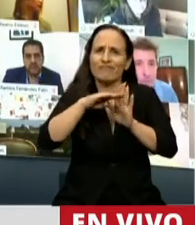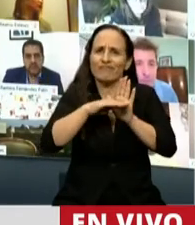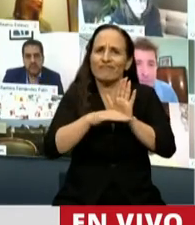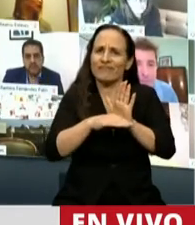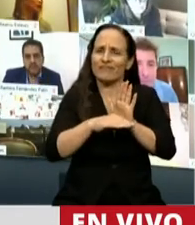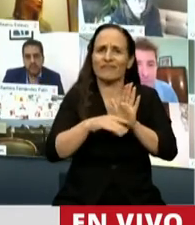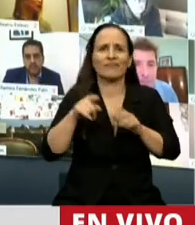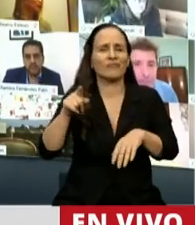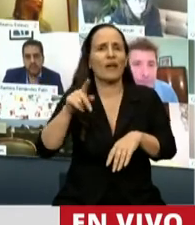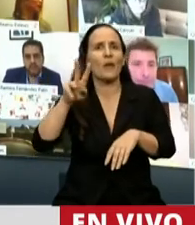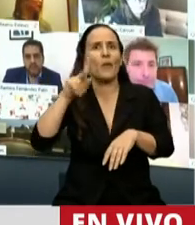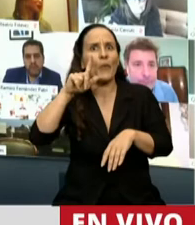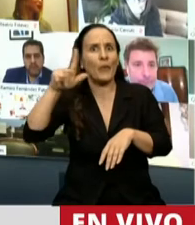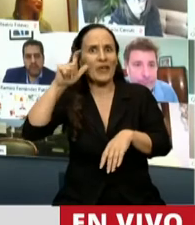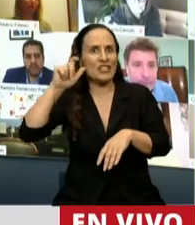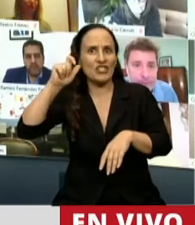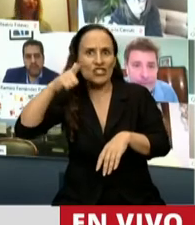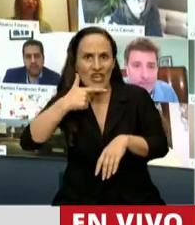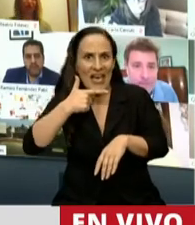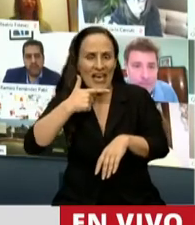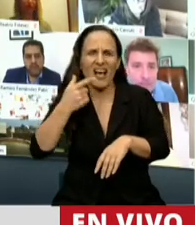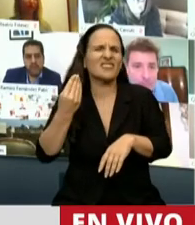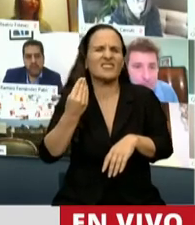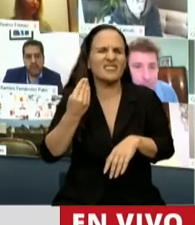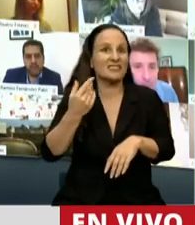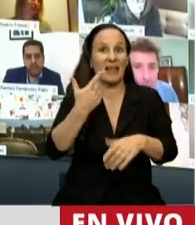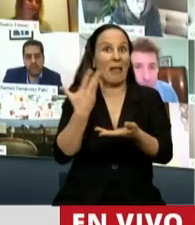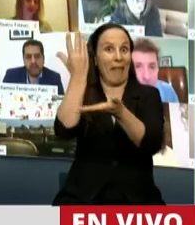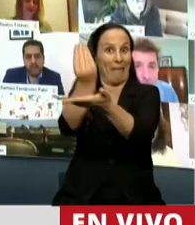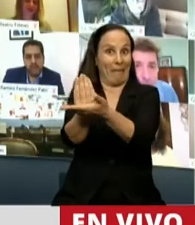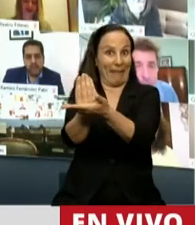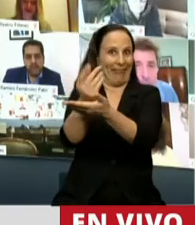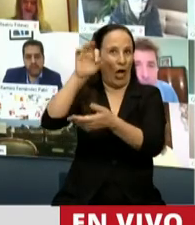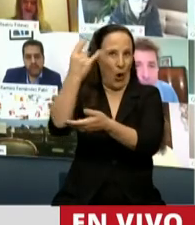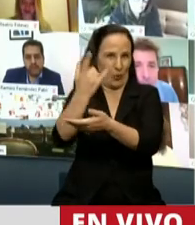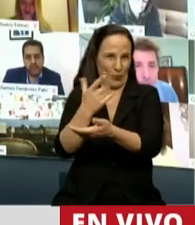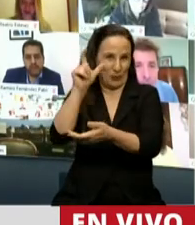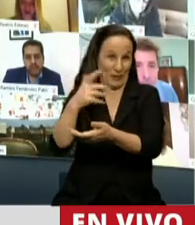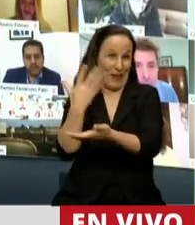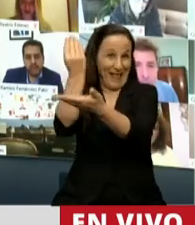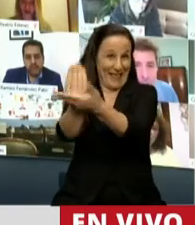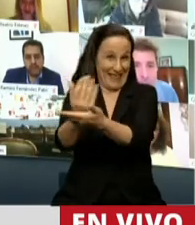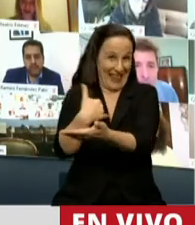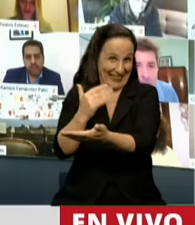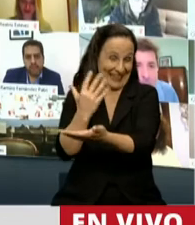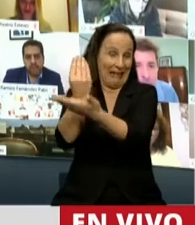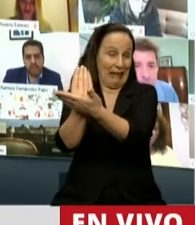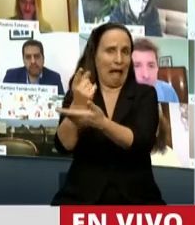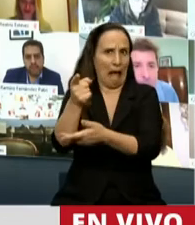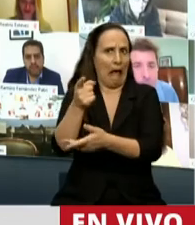Federico Villegas, el representante argentino actual en Naciones Unidas, acaba de